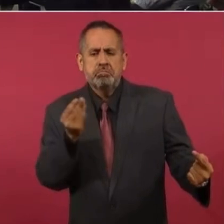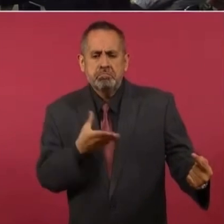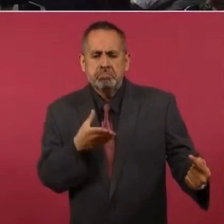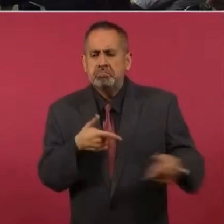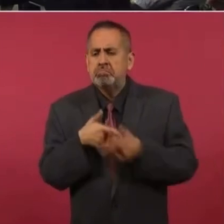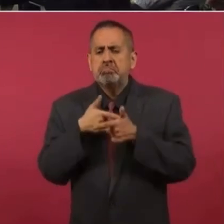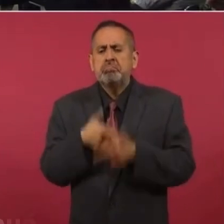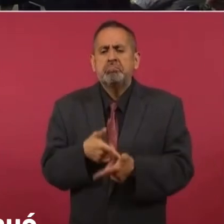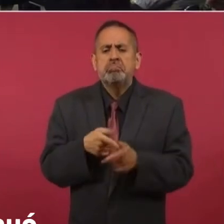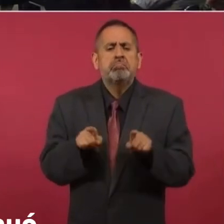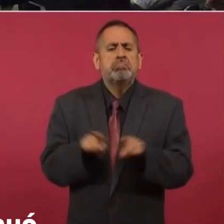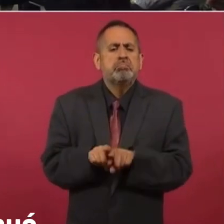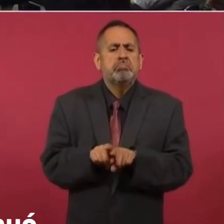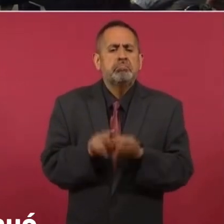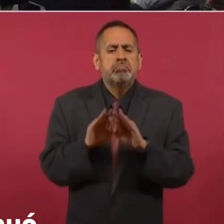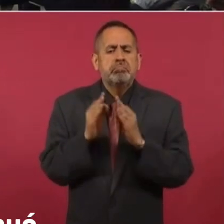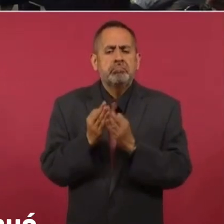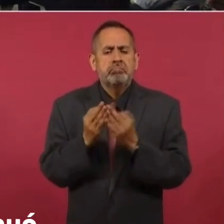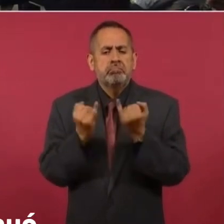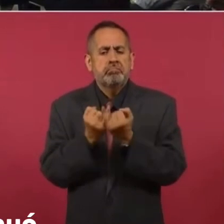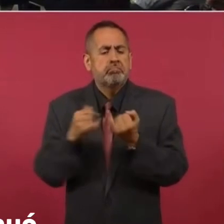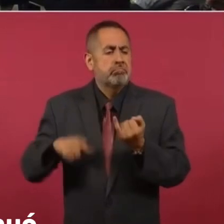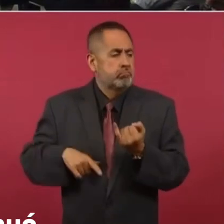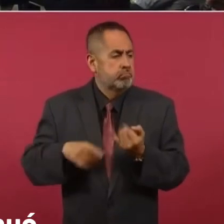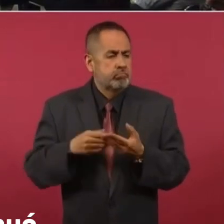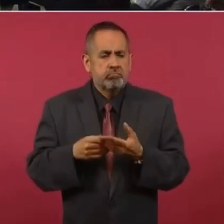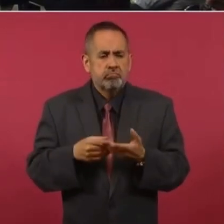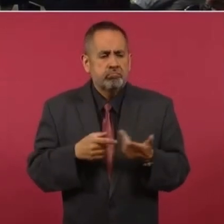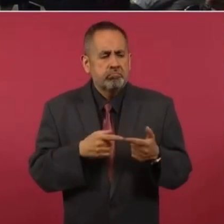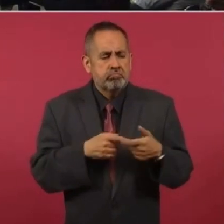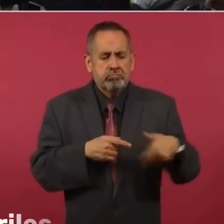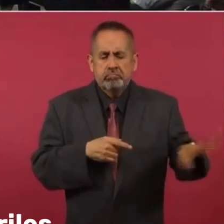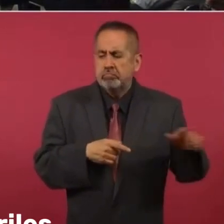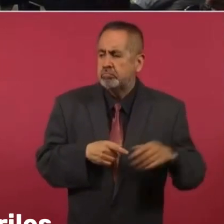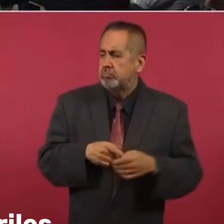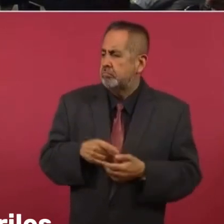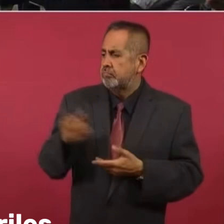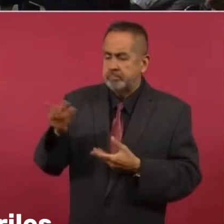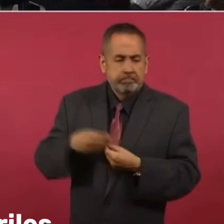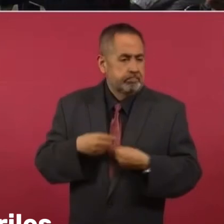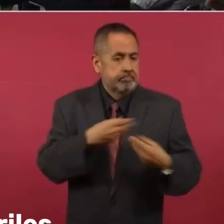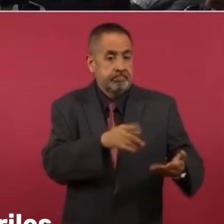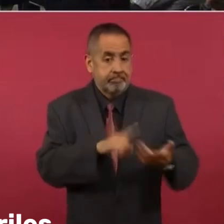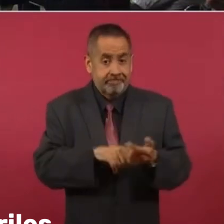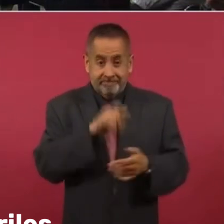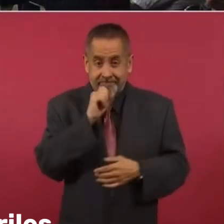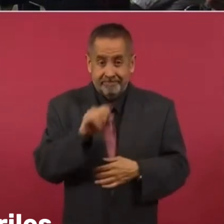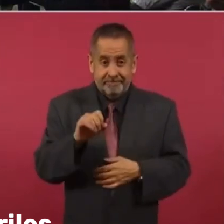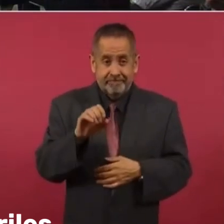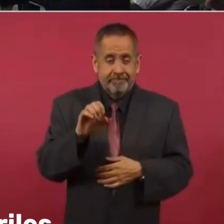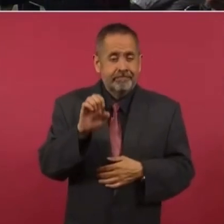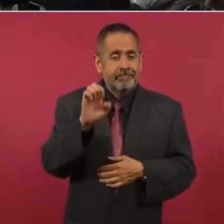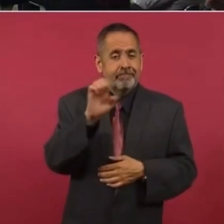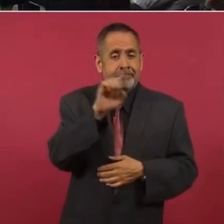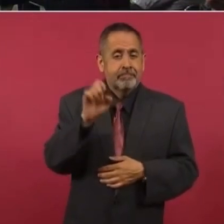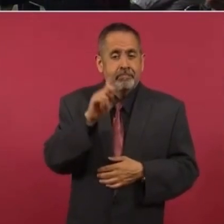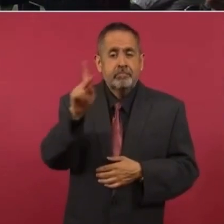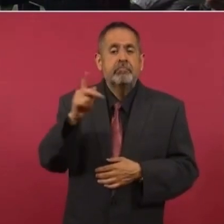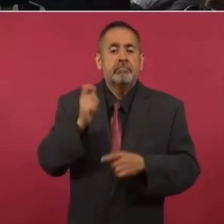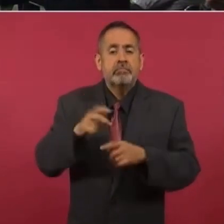como política, la entrega de los bienes continuó, porque a Cedillo le tocó entregar los ferrocarriles